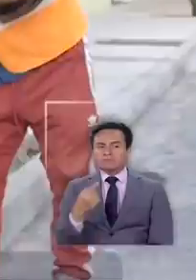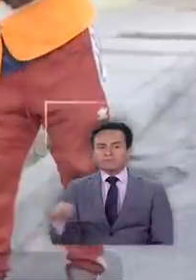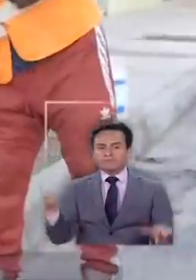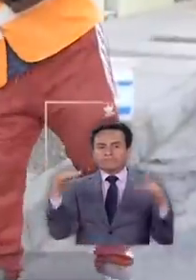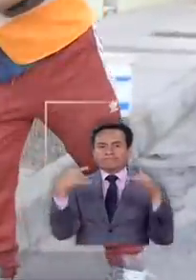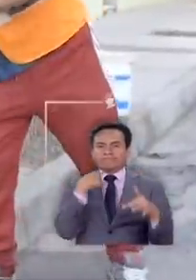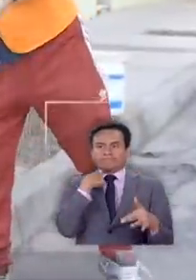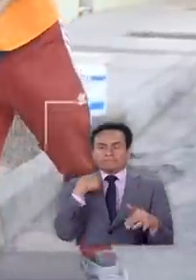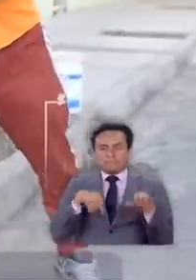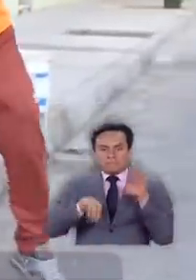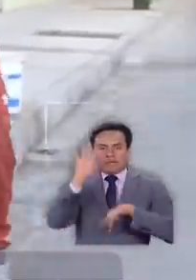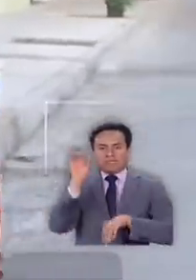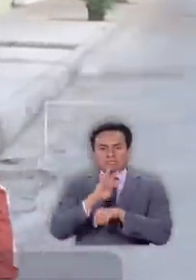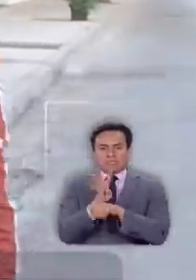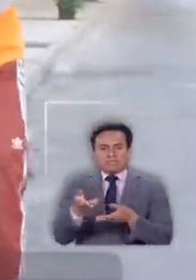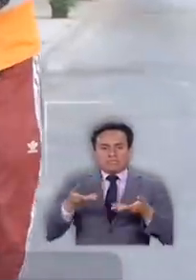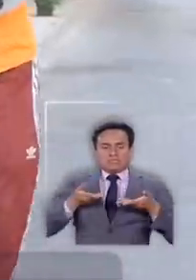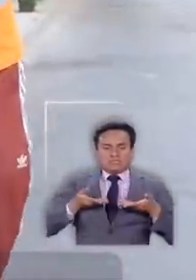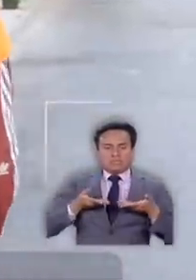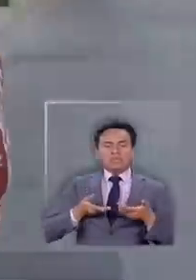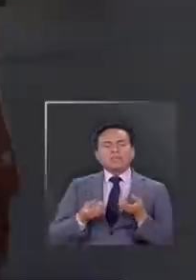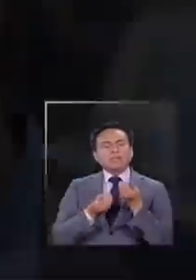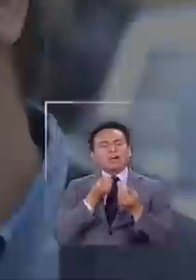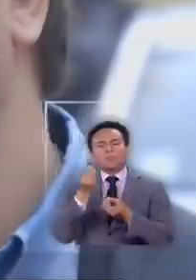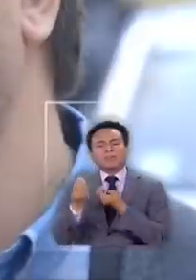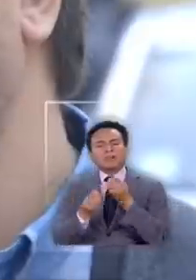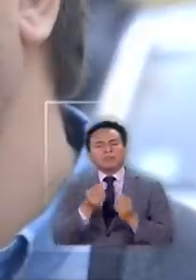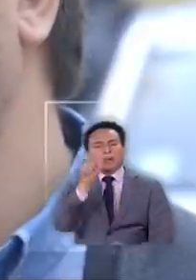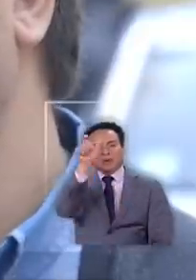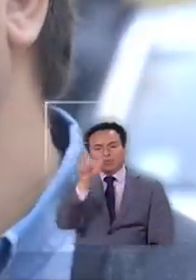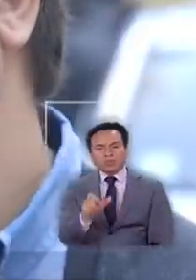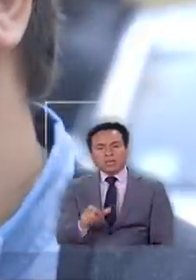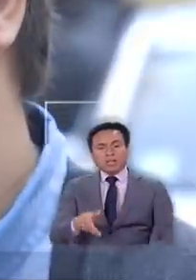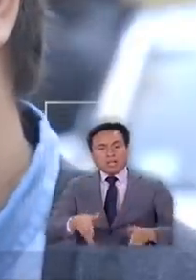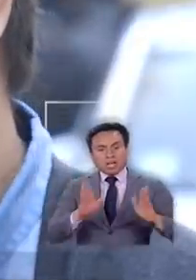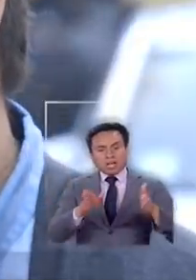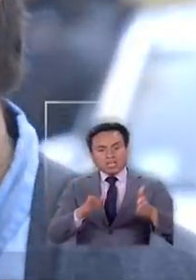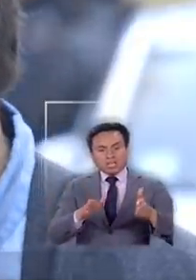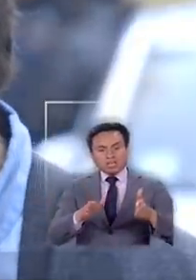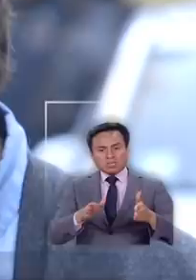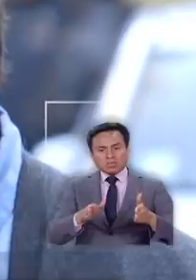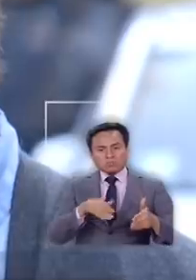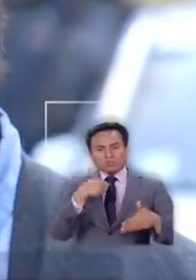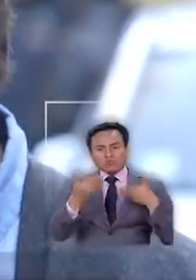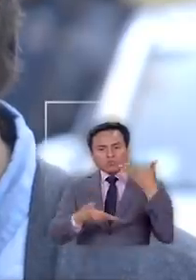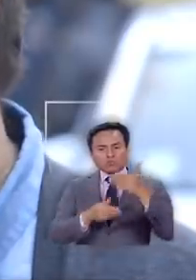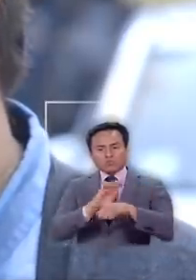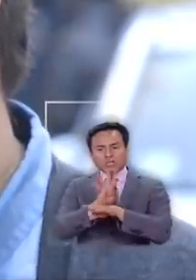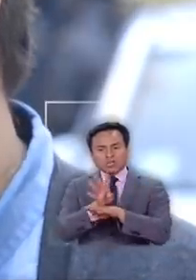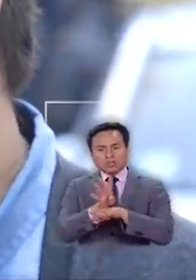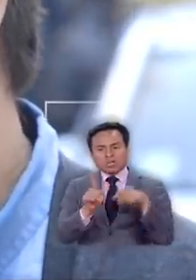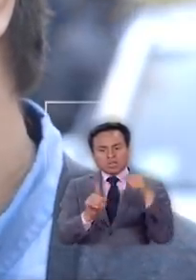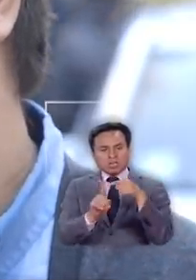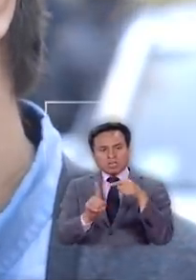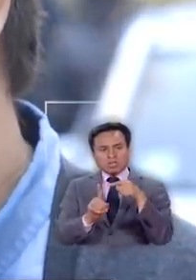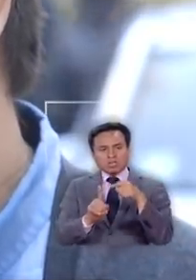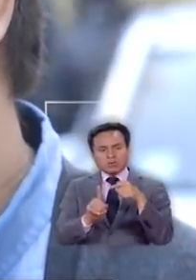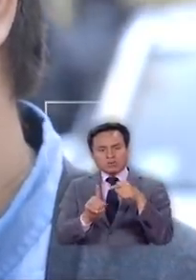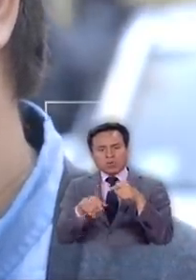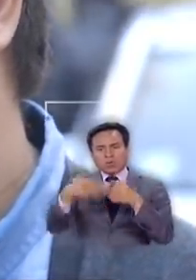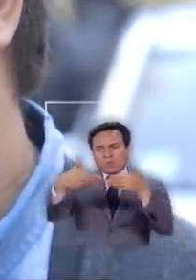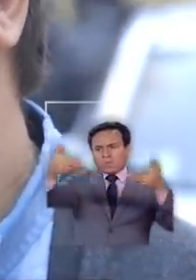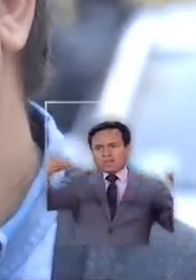expuestos ¿a qué va a pasar cuando una persona en situación de calle sea contagiada y se transforme en un vestor del